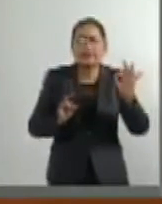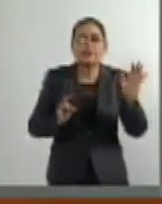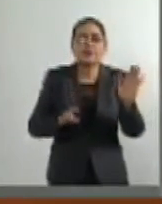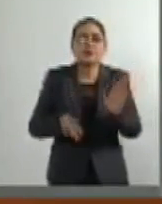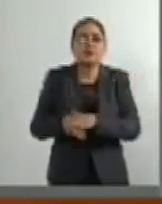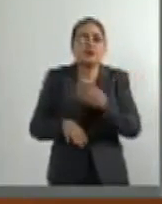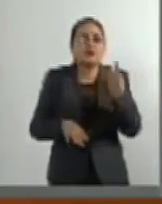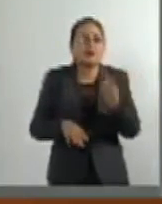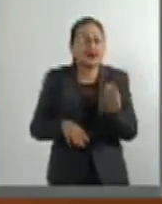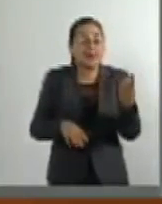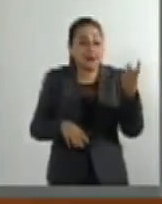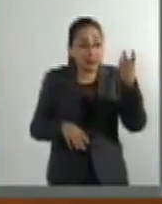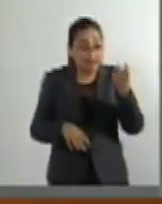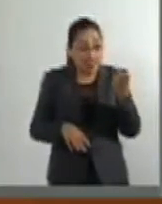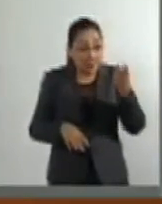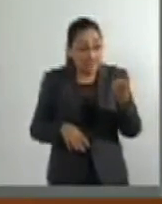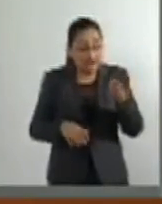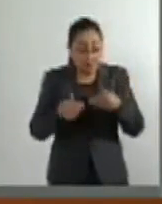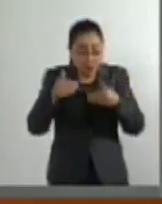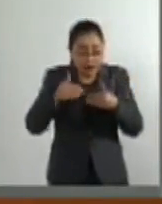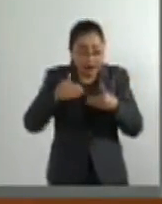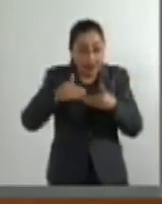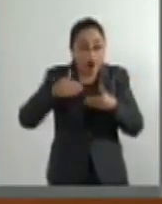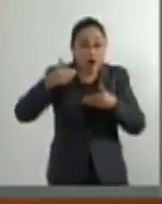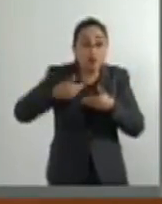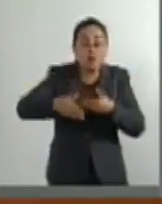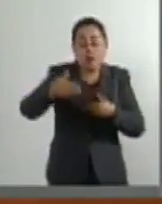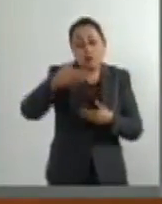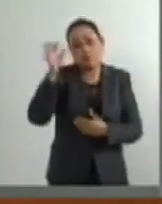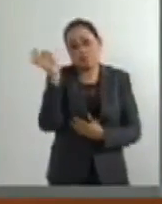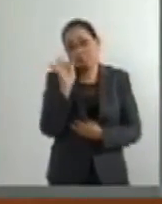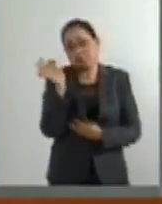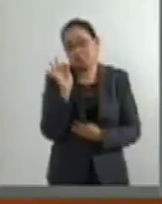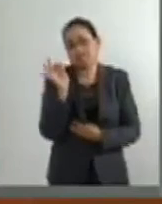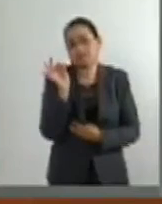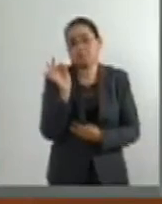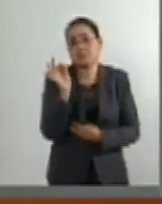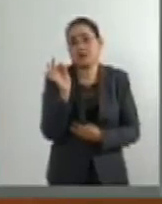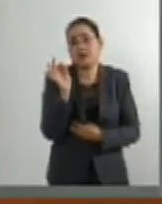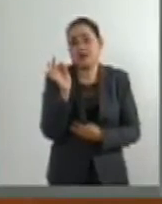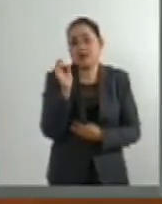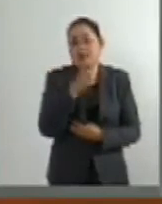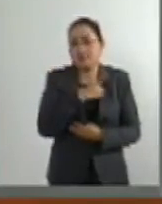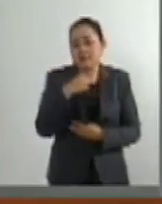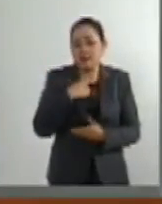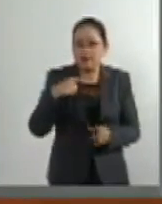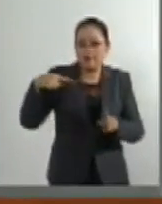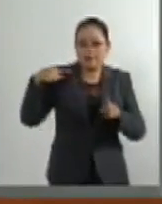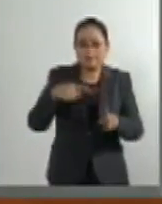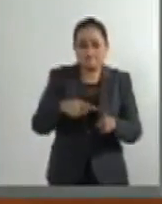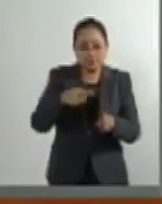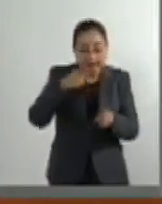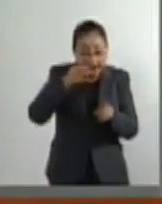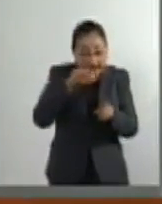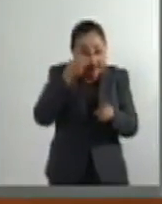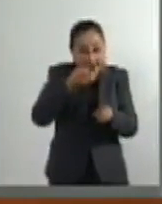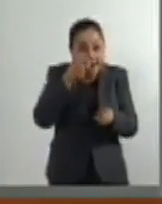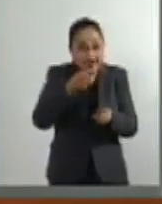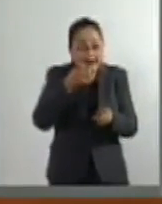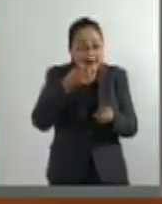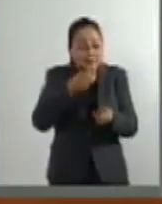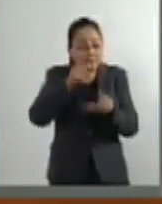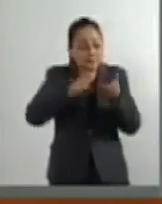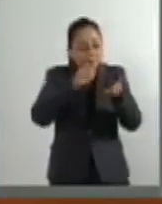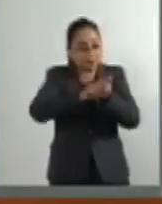hecho pueda dejar un precedente si es importante señalar que siempre se vea este precedente desde el